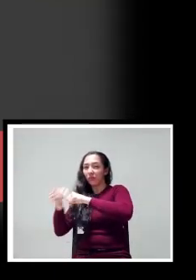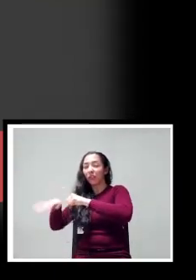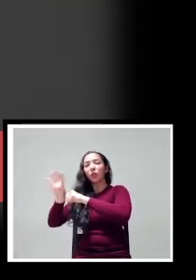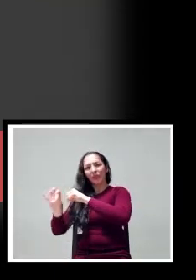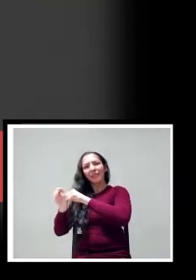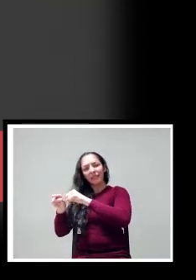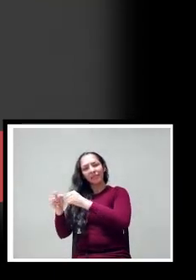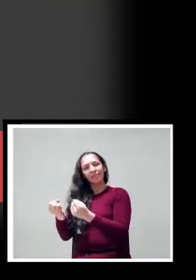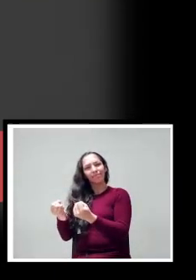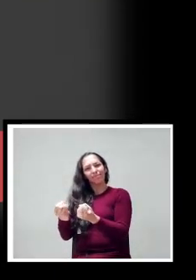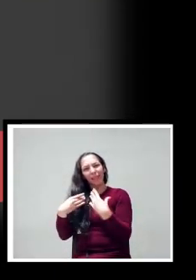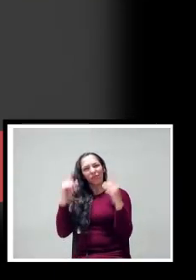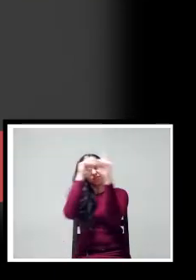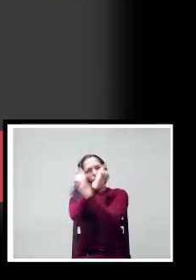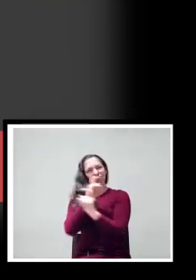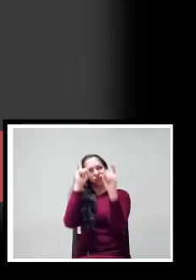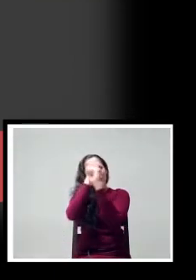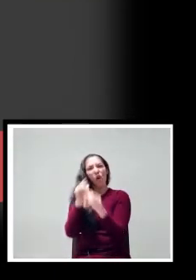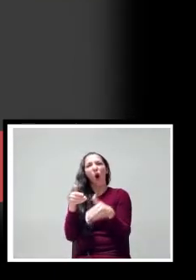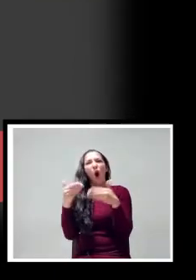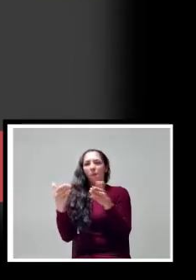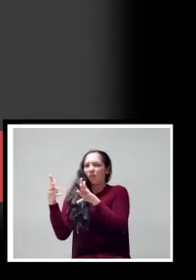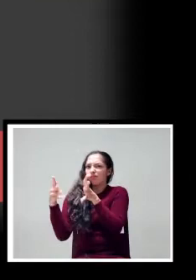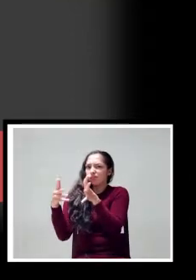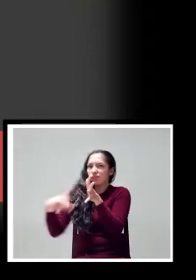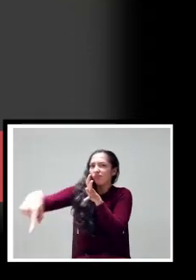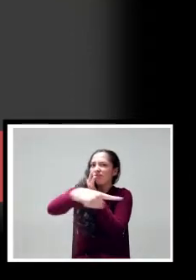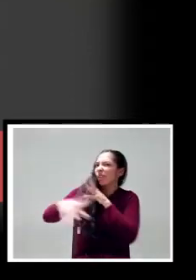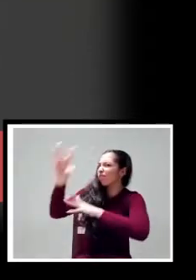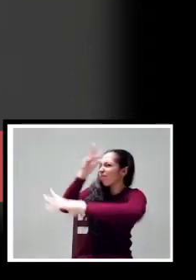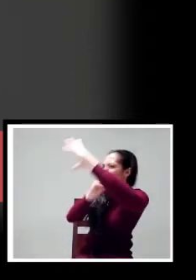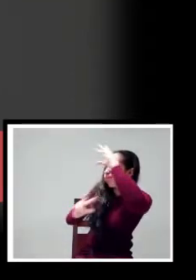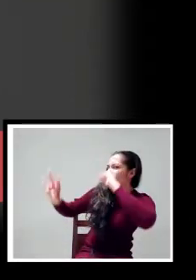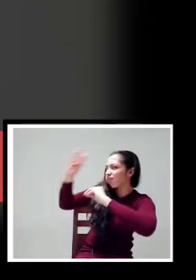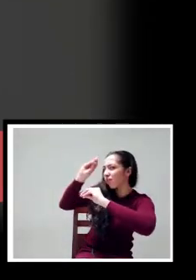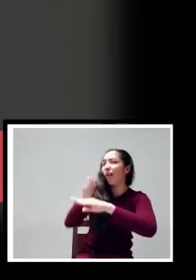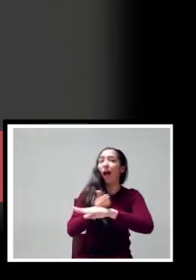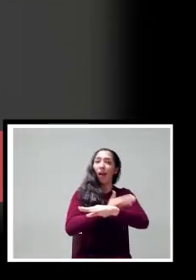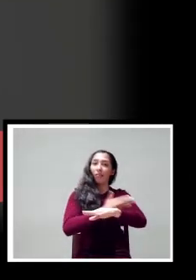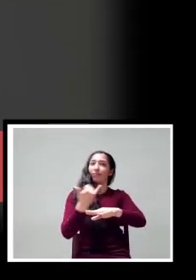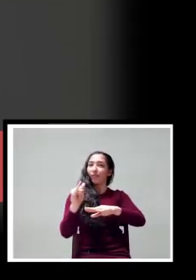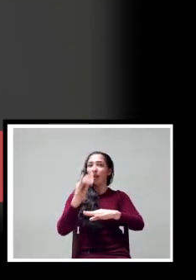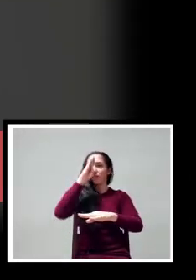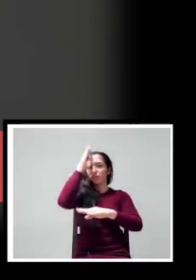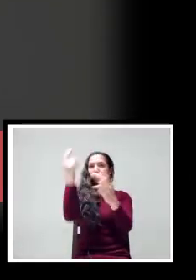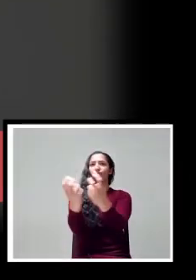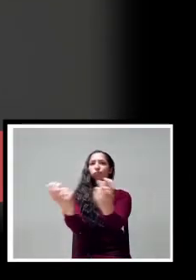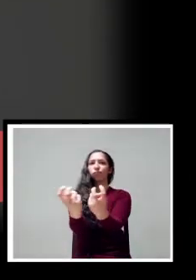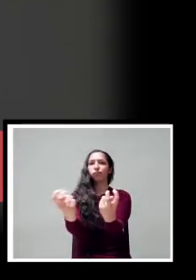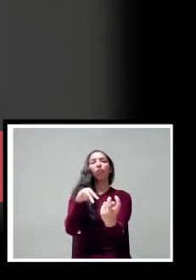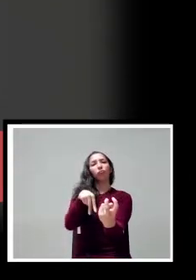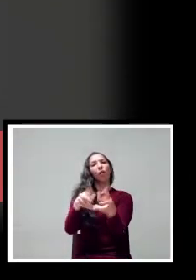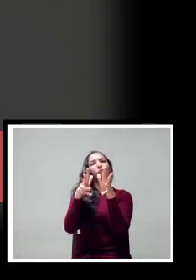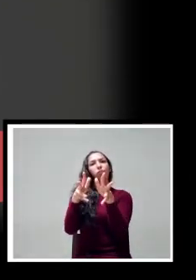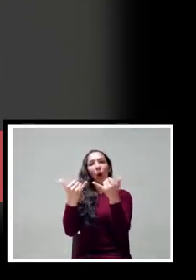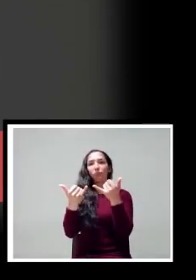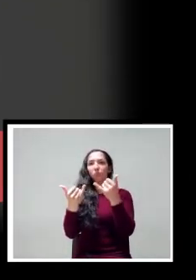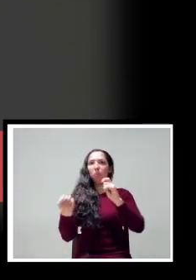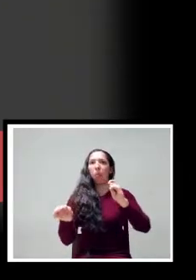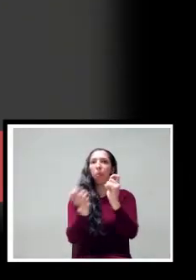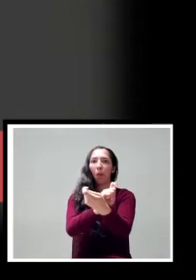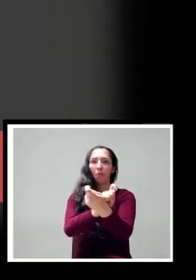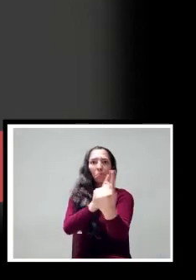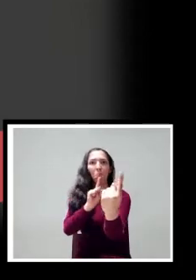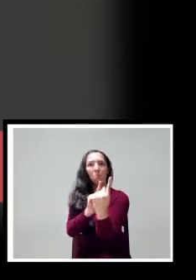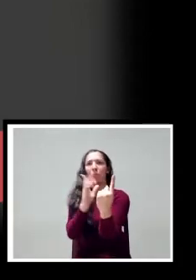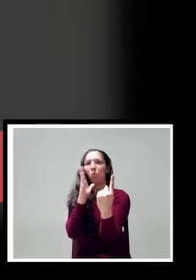impliquen pensar la enseñanza-aprendizaje con las restricciones de un otro que no está ahí, donde siempre estuvo. Nuestra institución, como todas